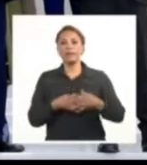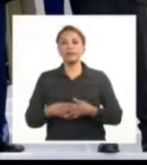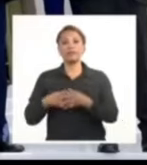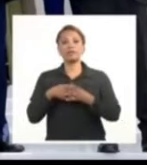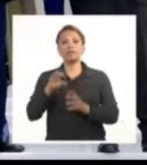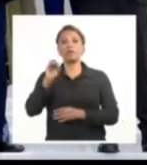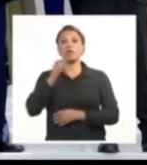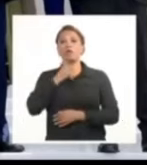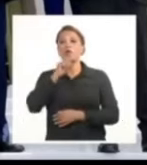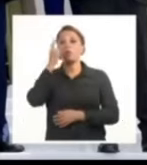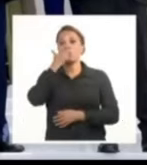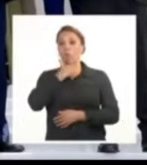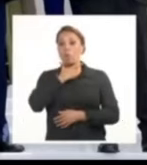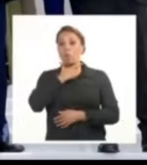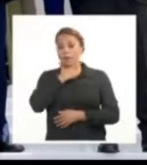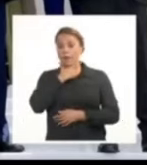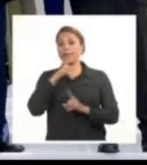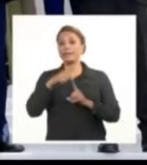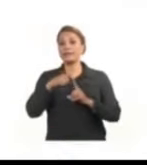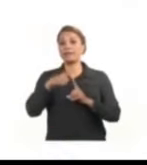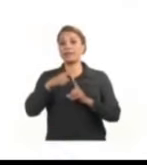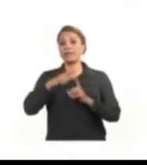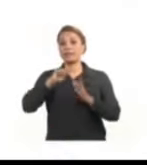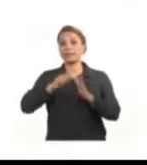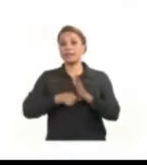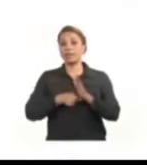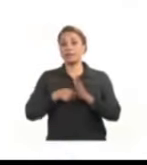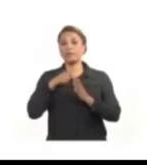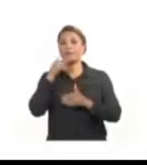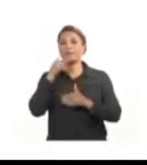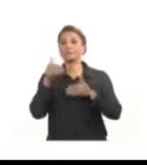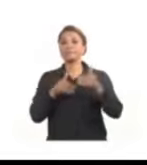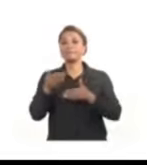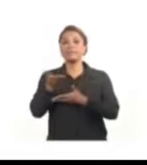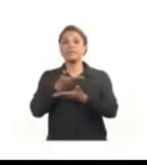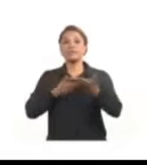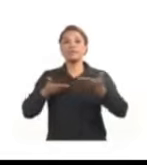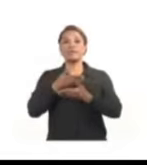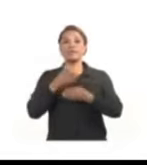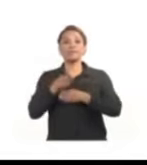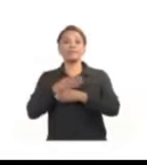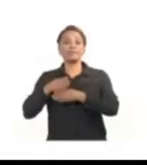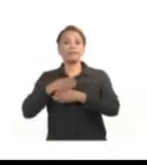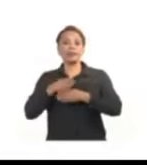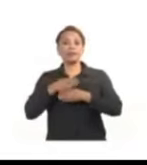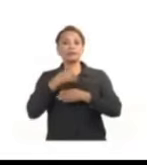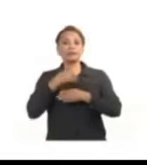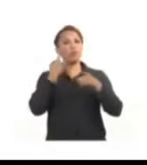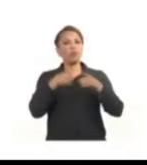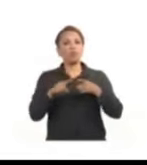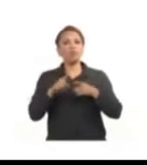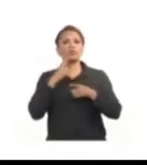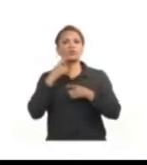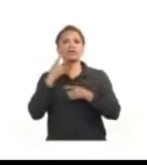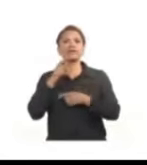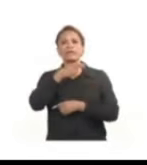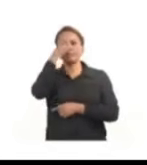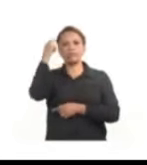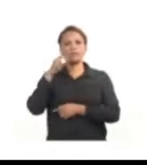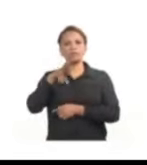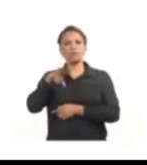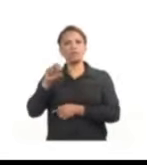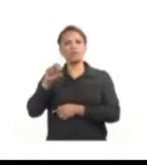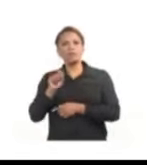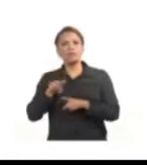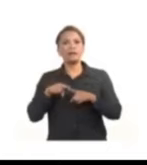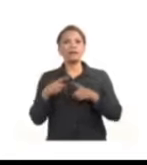OEA el Tratado Interamericano de Asistencia Recíproca TIAR y otros entes concebidos en el siglo XX para